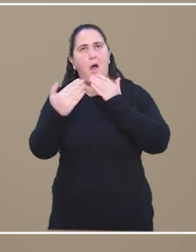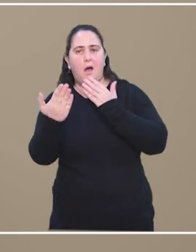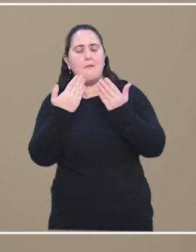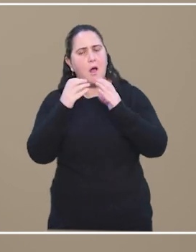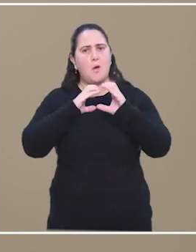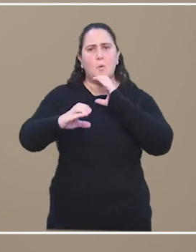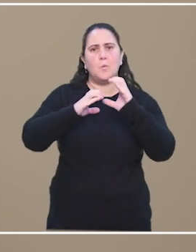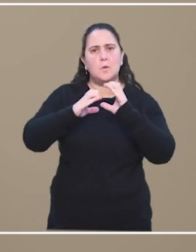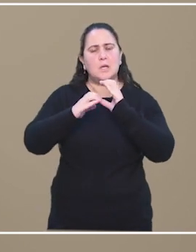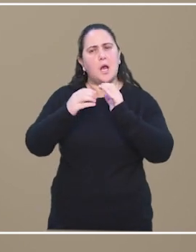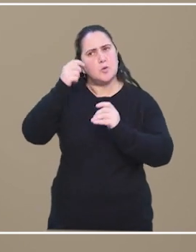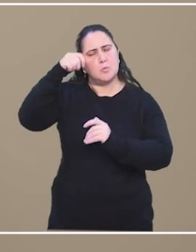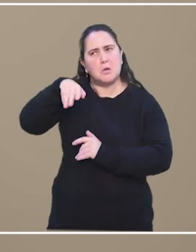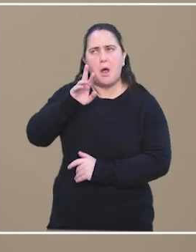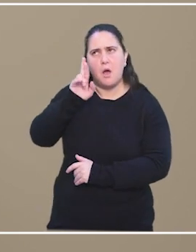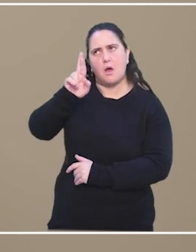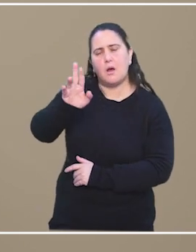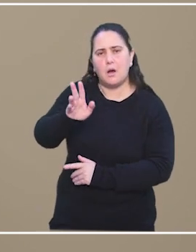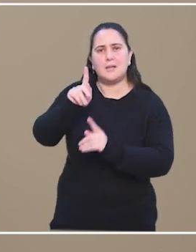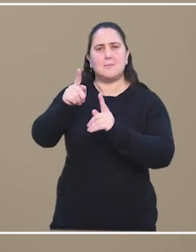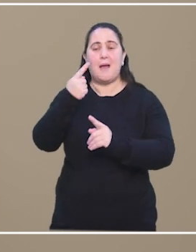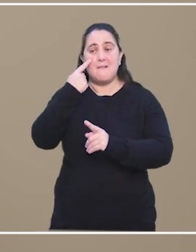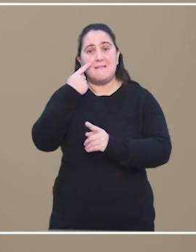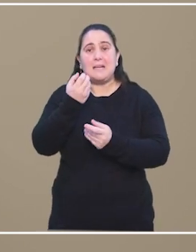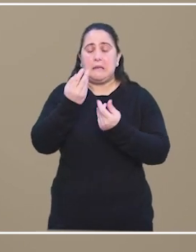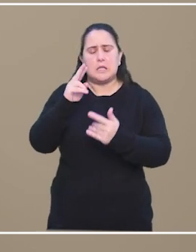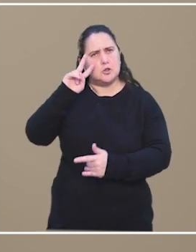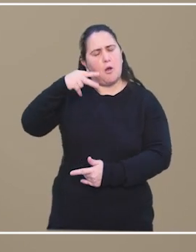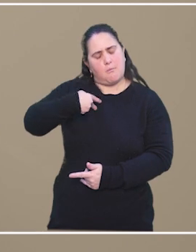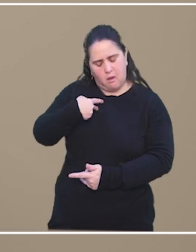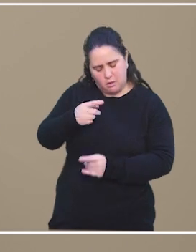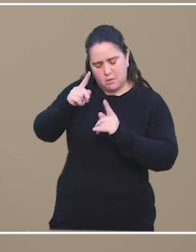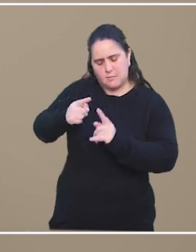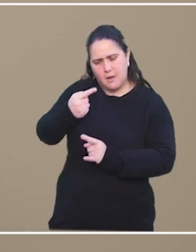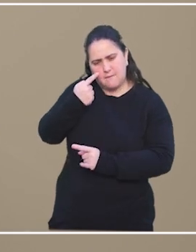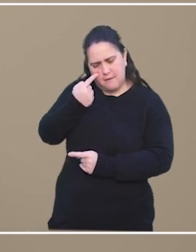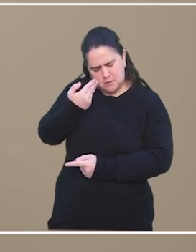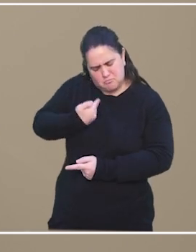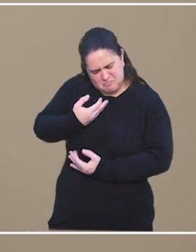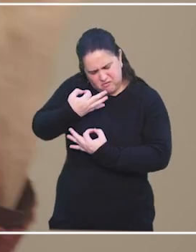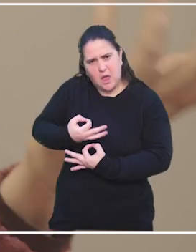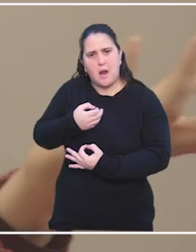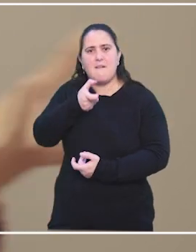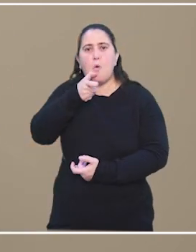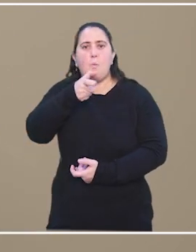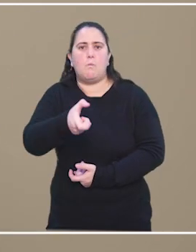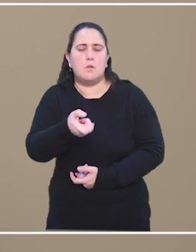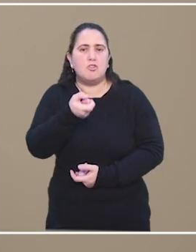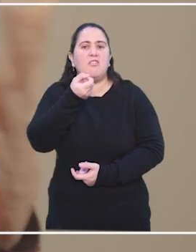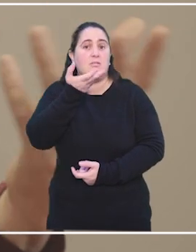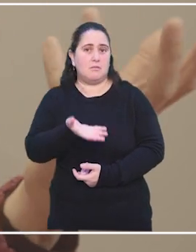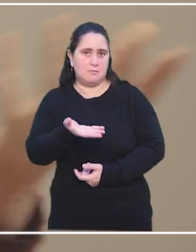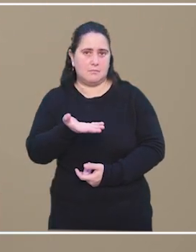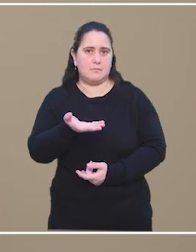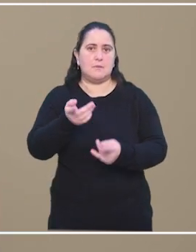y tratar de cuestionar las propias certezas en función de argumentos que